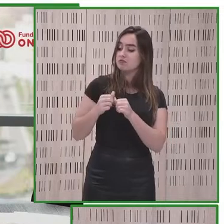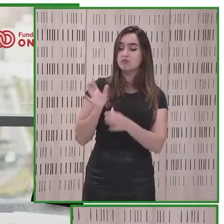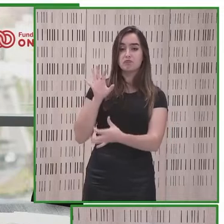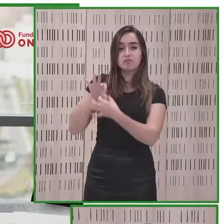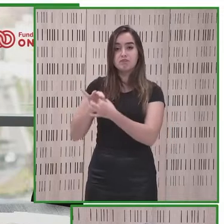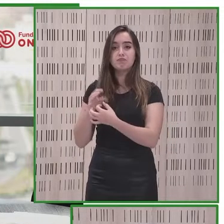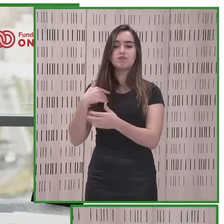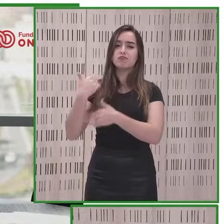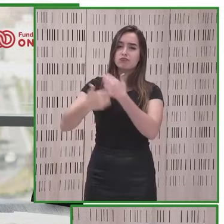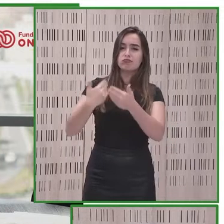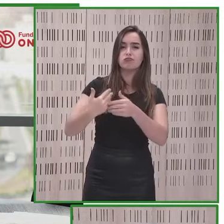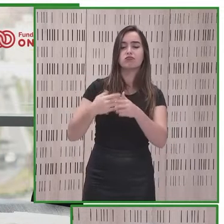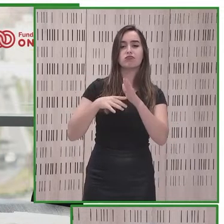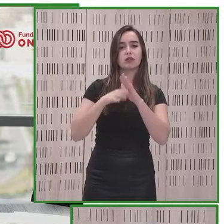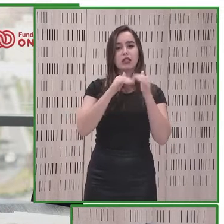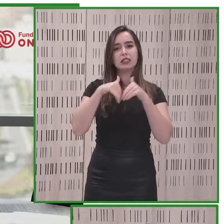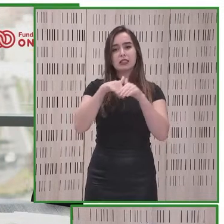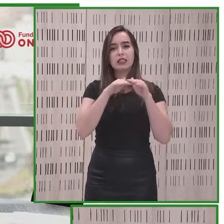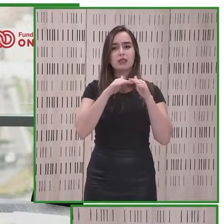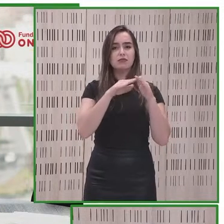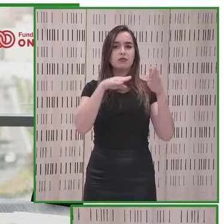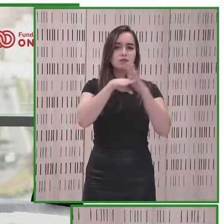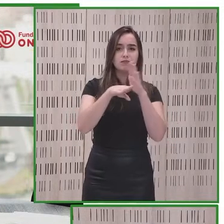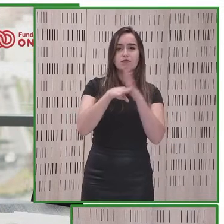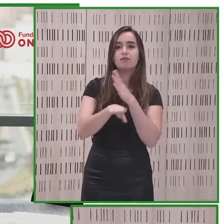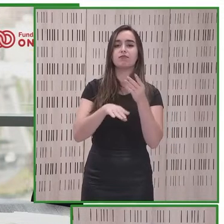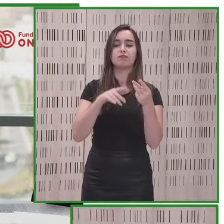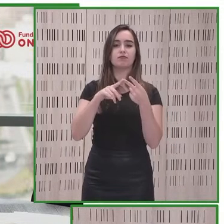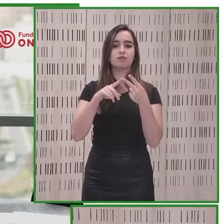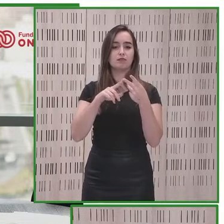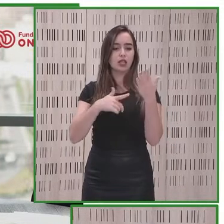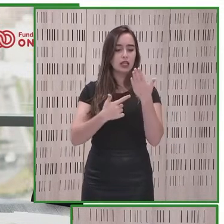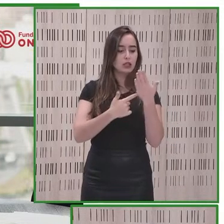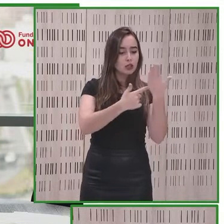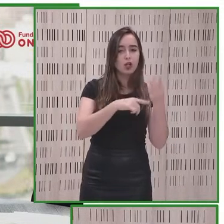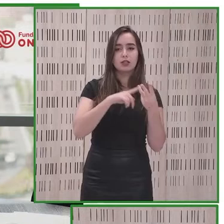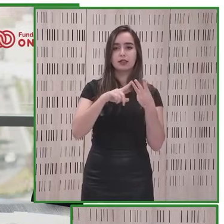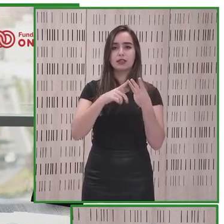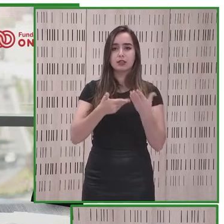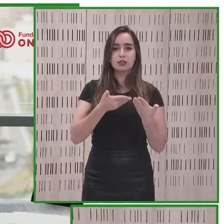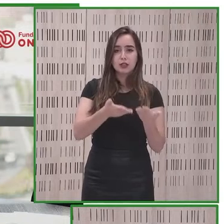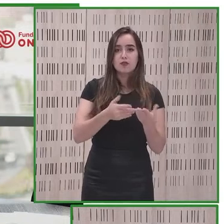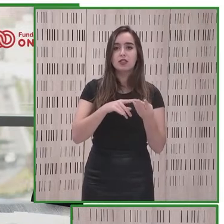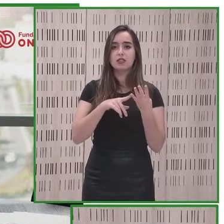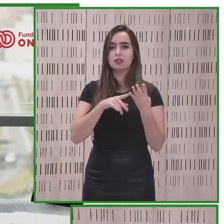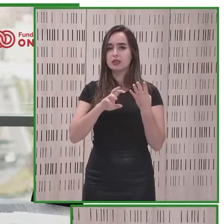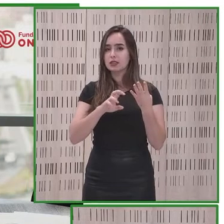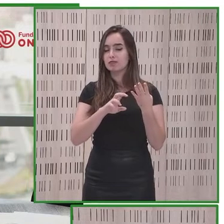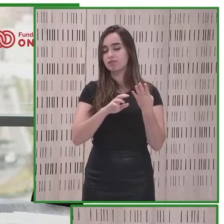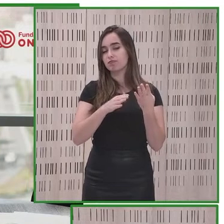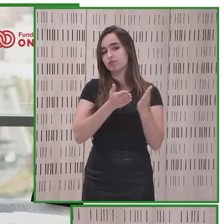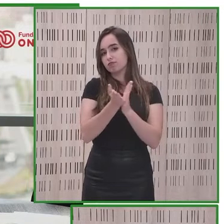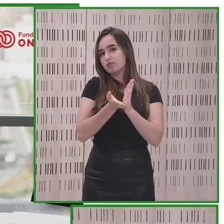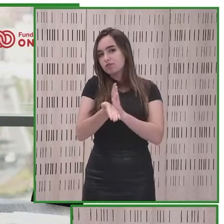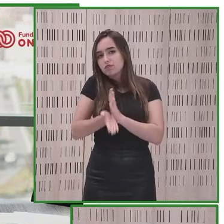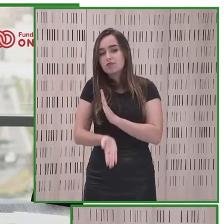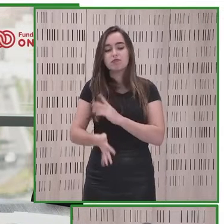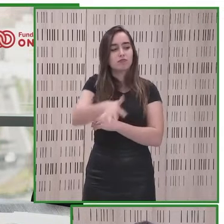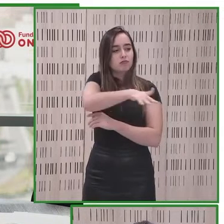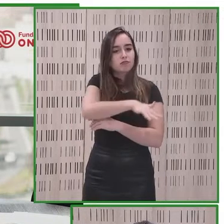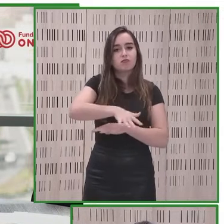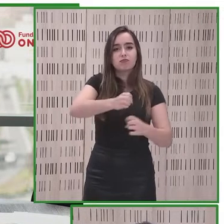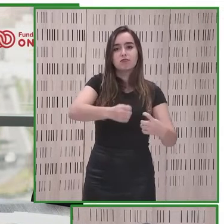estándares en materia de accesibilidad, a tecnología, a bienes, productos y servicios y al entorno construido.